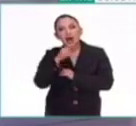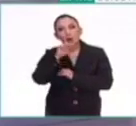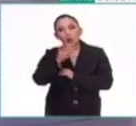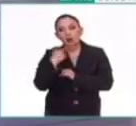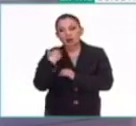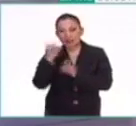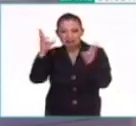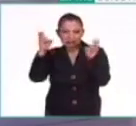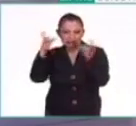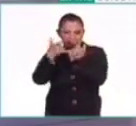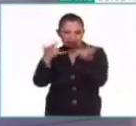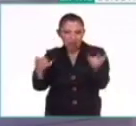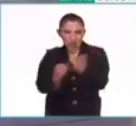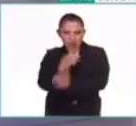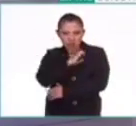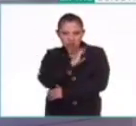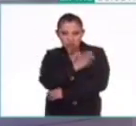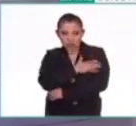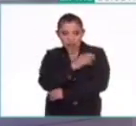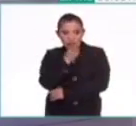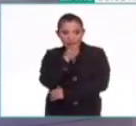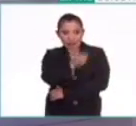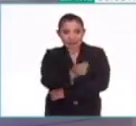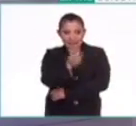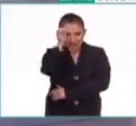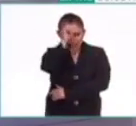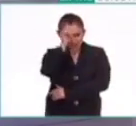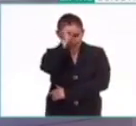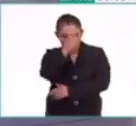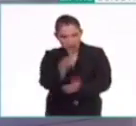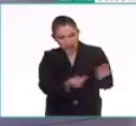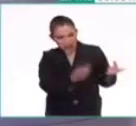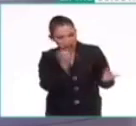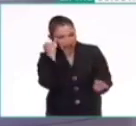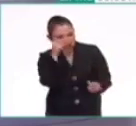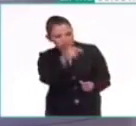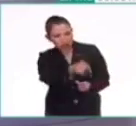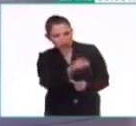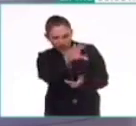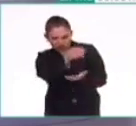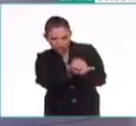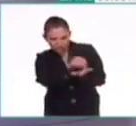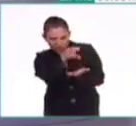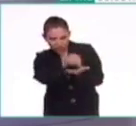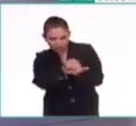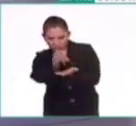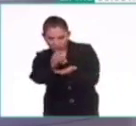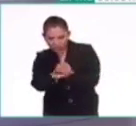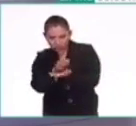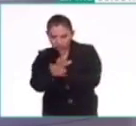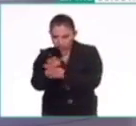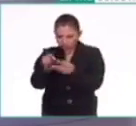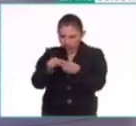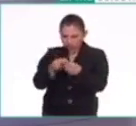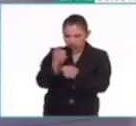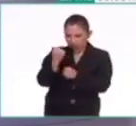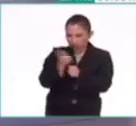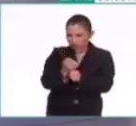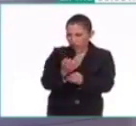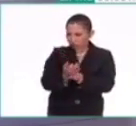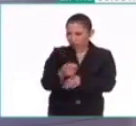de la Nueva España. Pregunta Sahagún a los indígenas, toma a los principales y dice, bueno, ¿cuándo empieza el año?